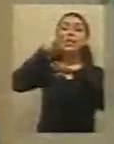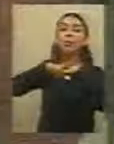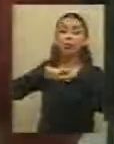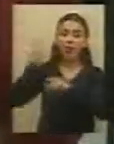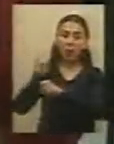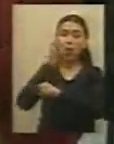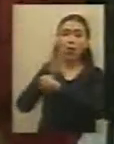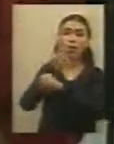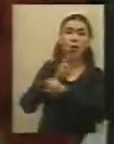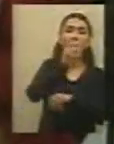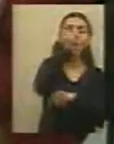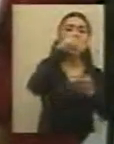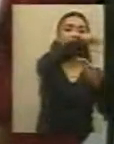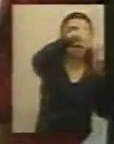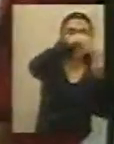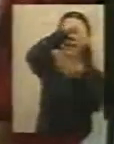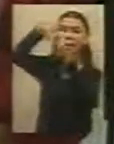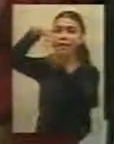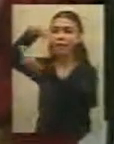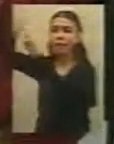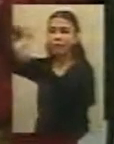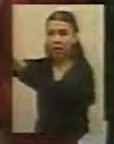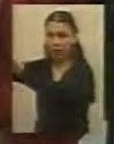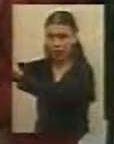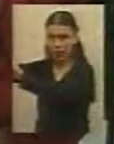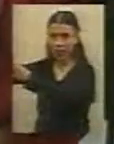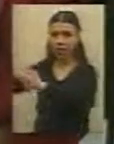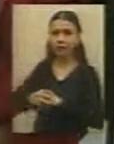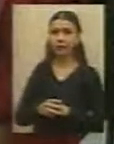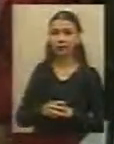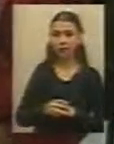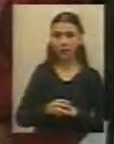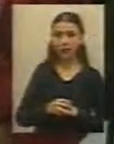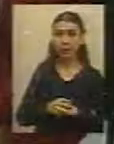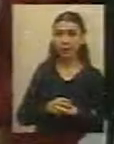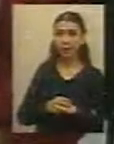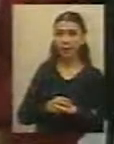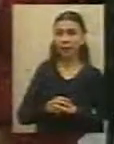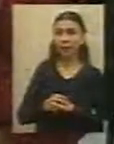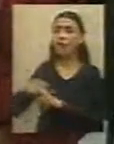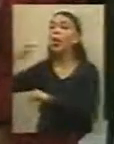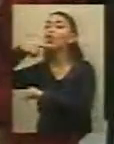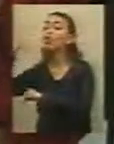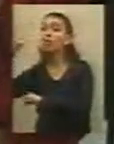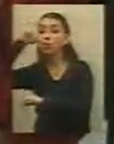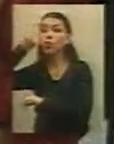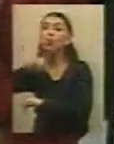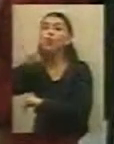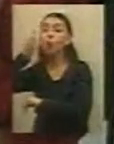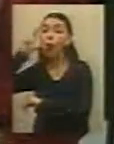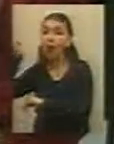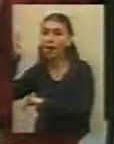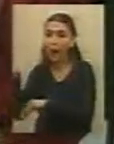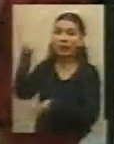¿Dónde va a estar este pulmón verde? Al costado de Suetra, atrás de la casilla del control policial de la entrada de Perico, del acceso